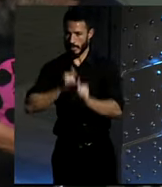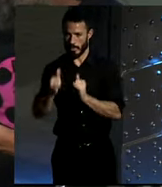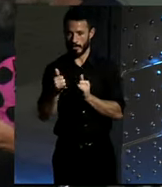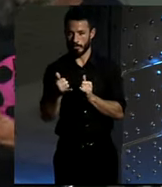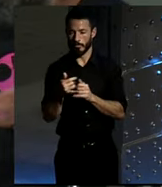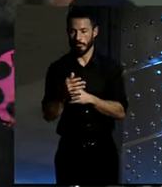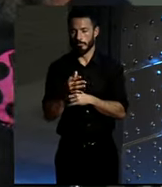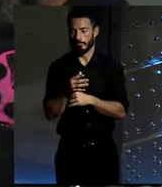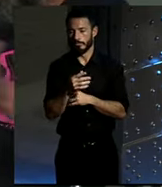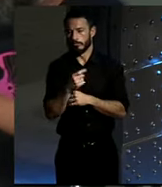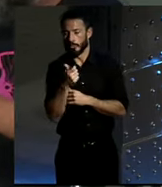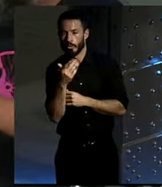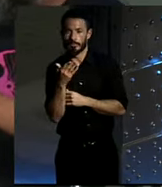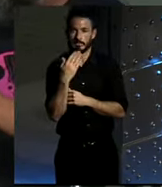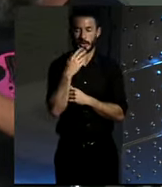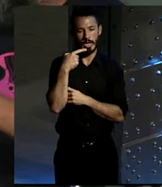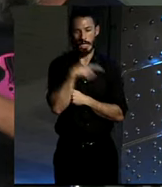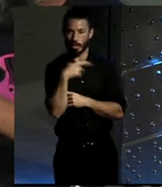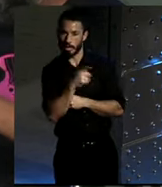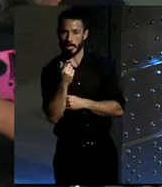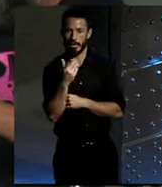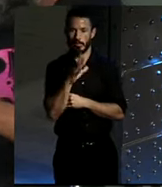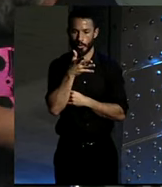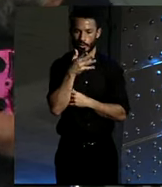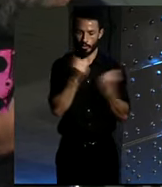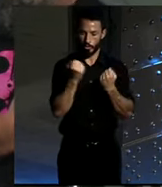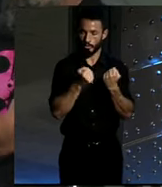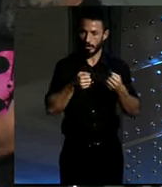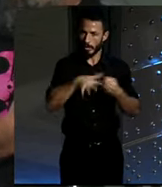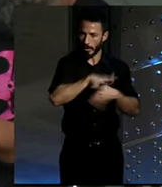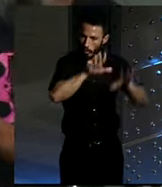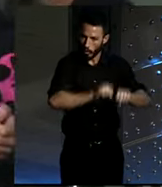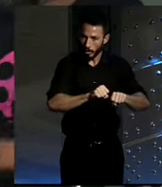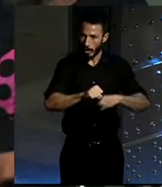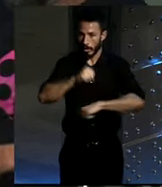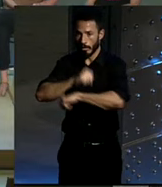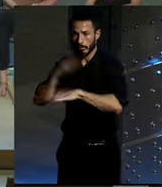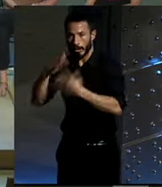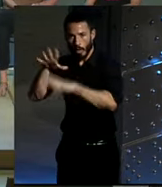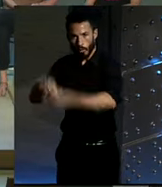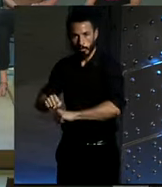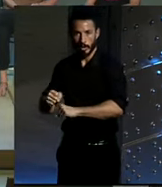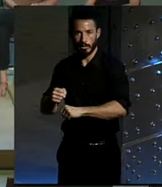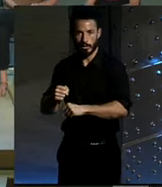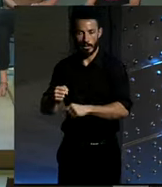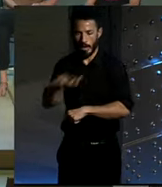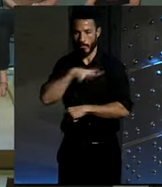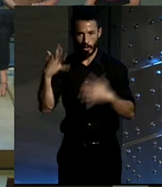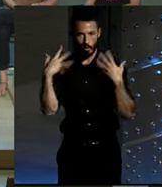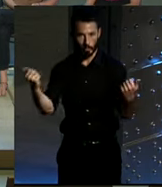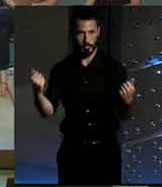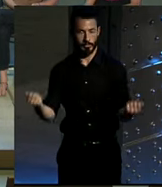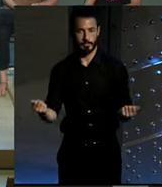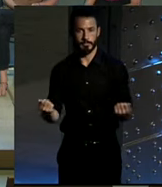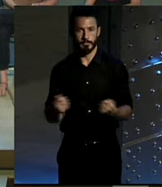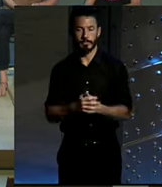qué es lo que nos están quitando. Por un lado los coches, por otro las terrazas. Hay una frase que yo uso mucho que es de un hombre aquí presente,